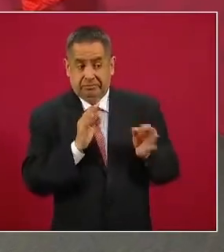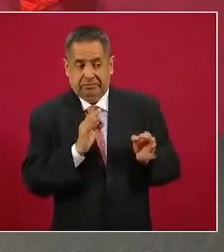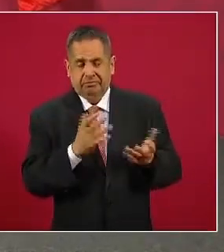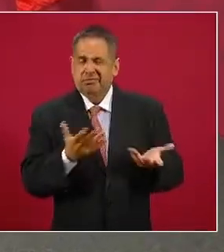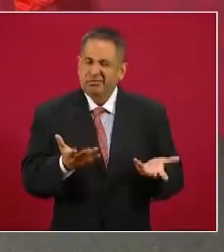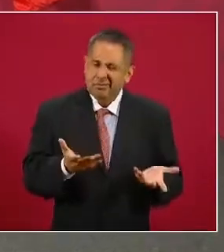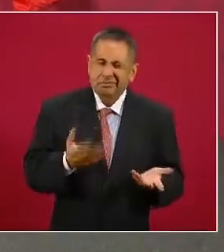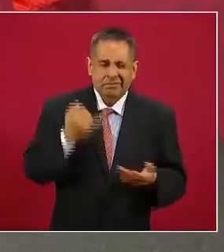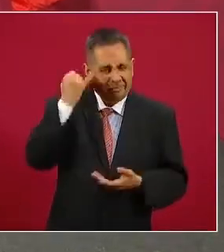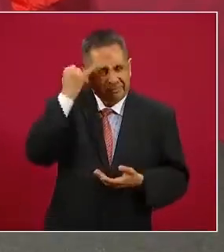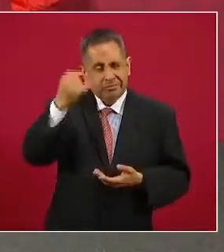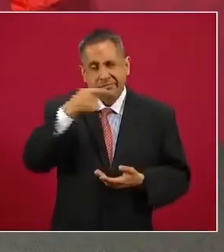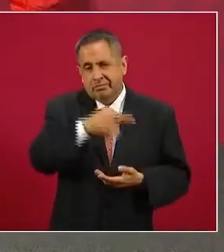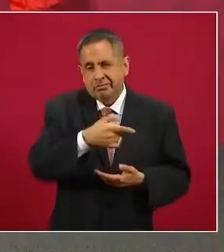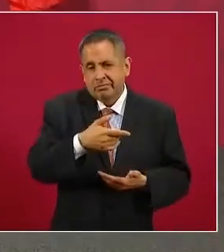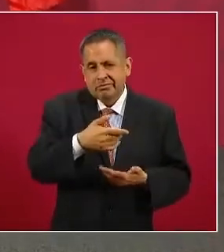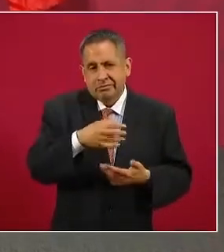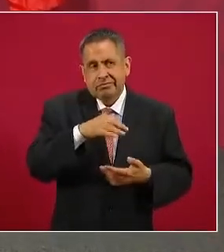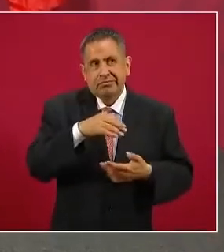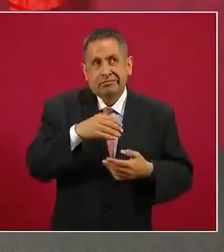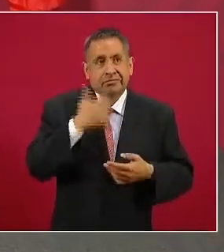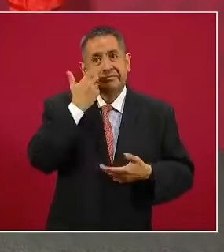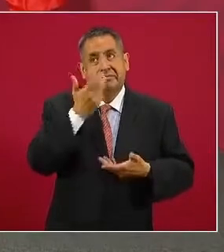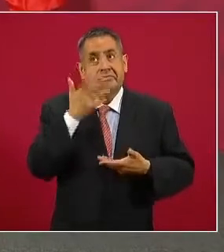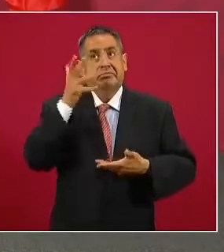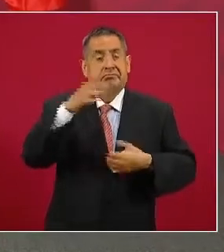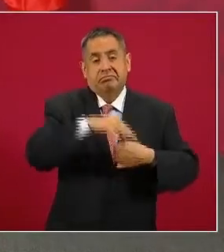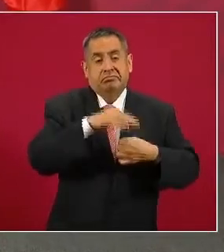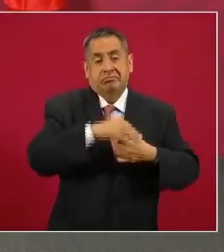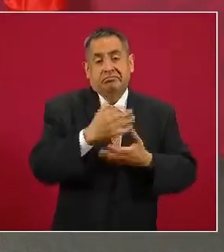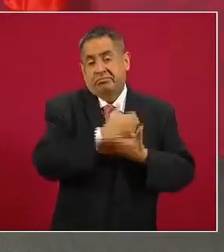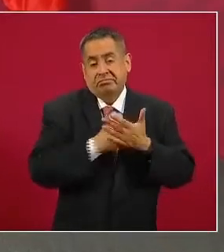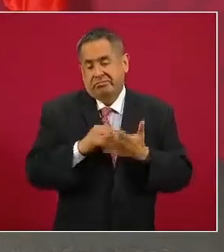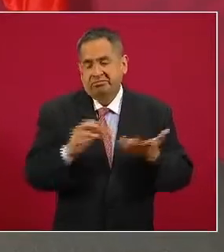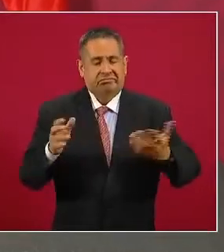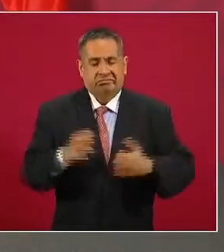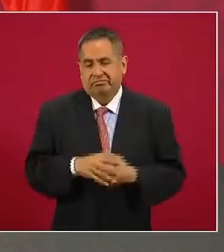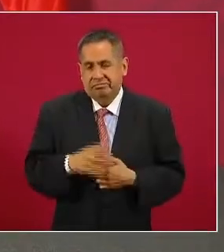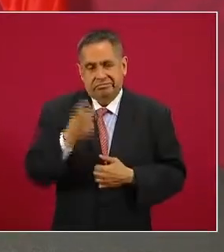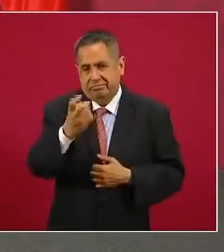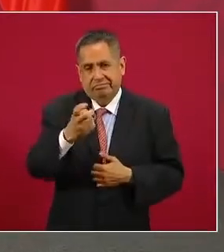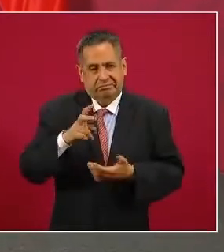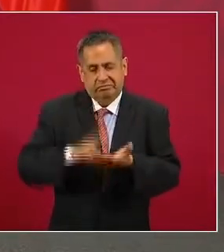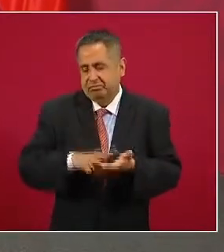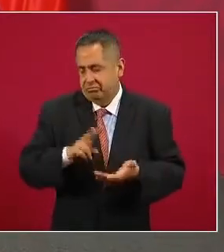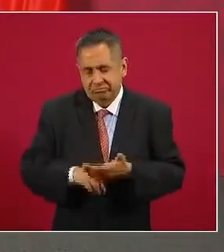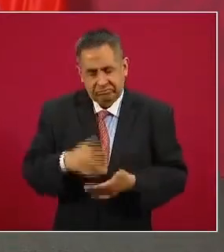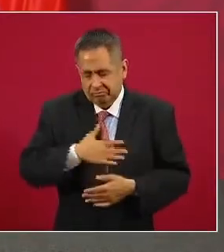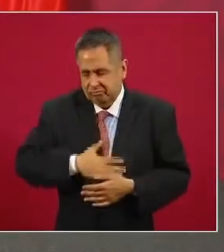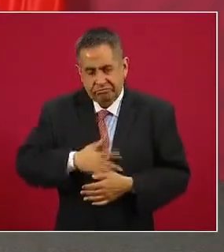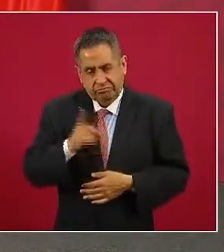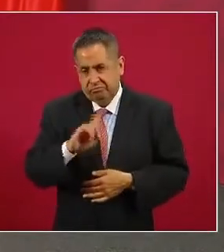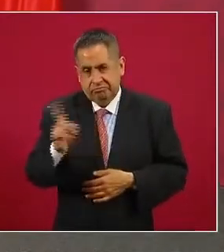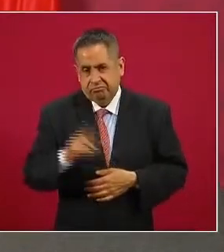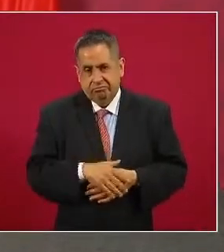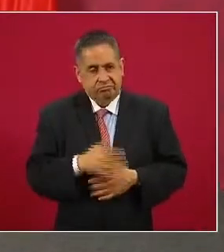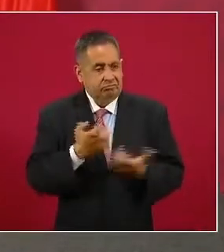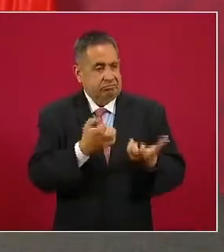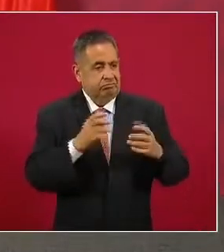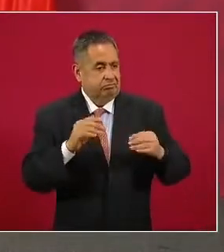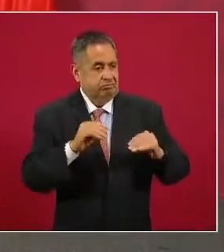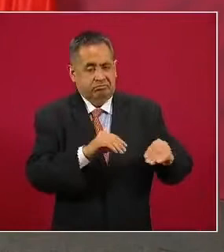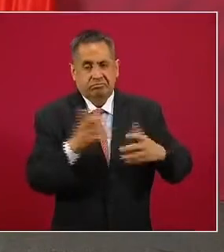a remontar a sacar votos pero no se vale que se actúe así